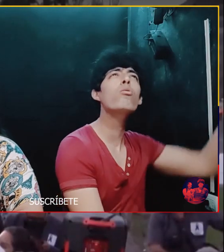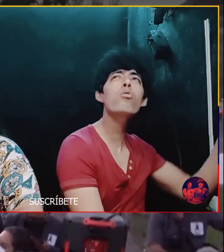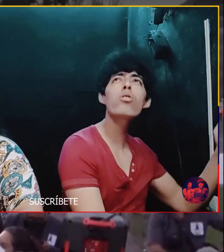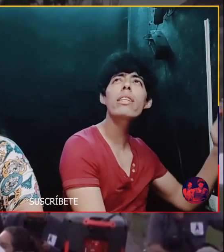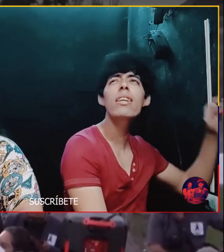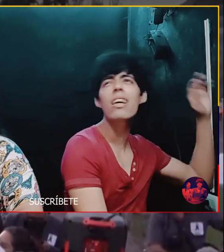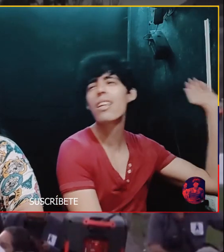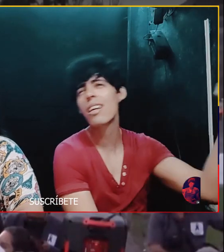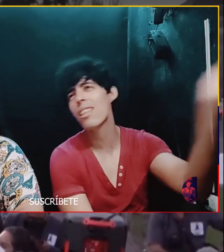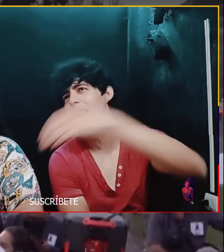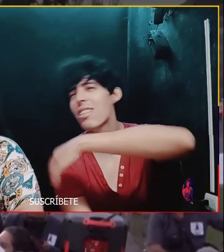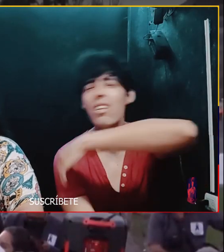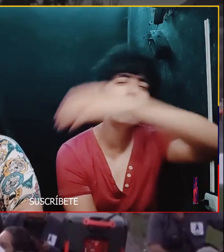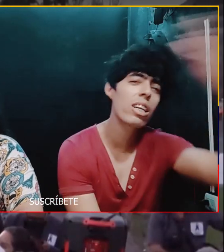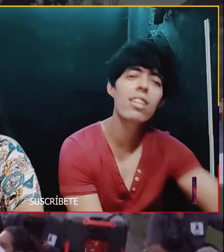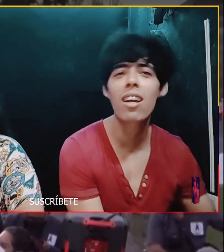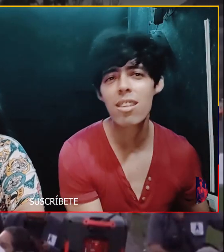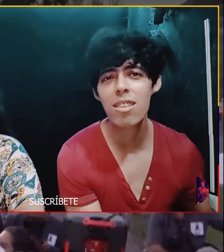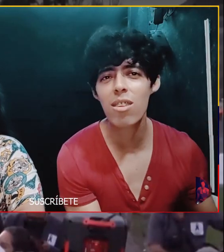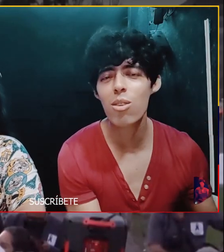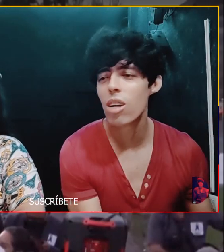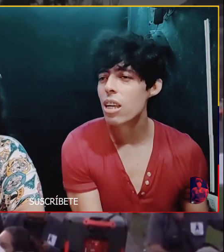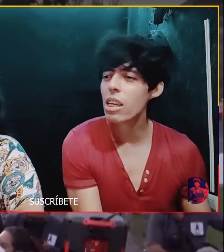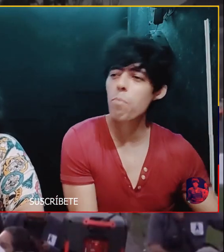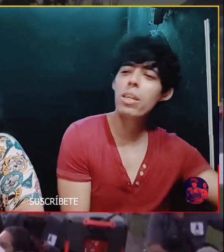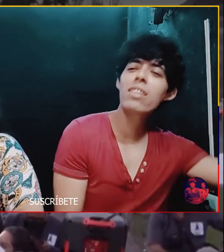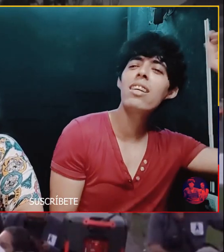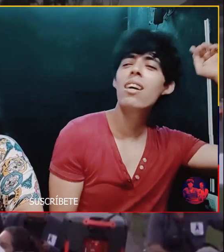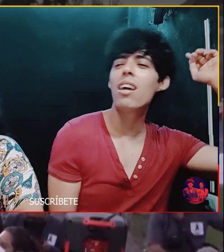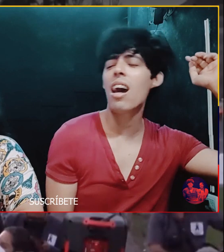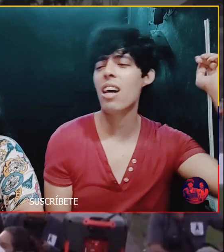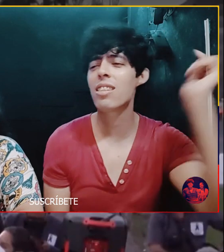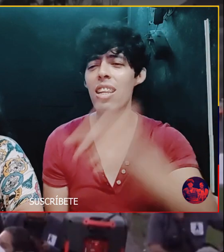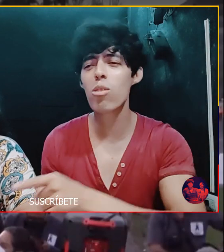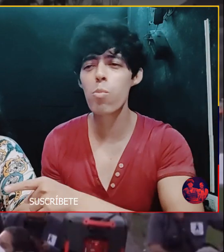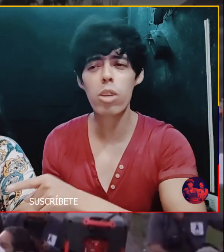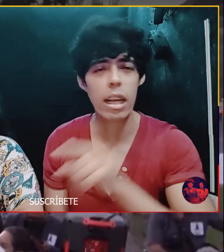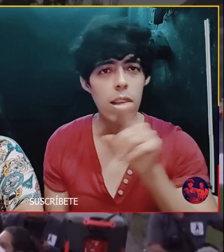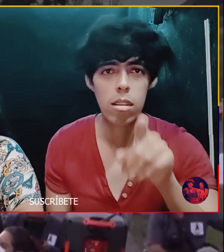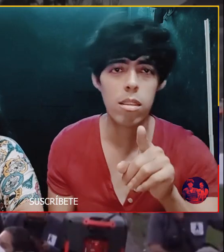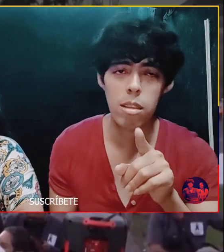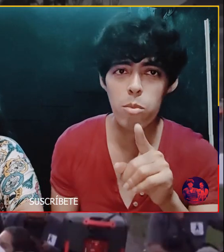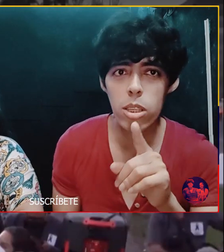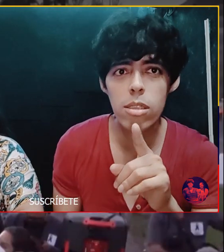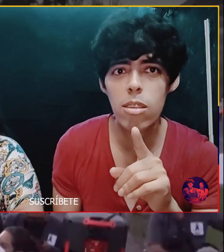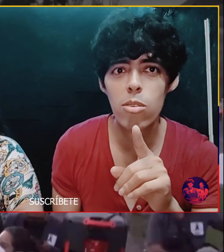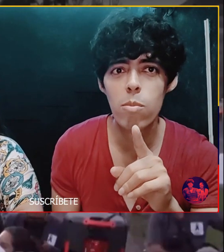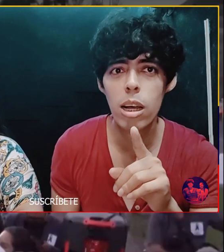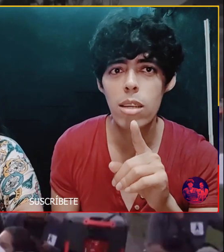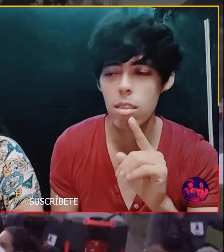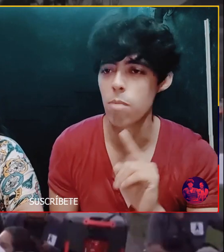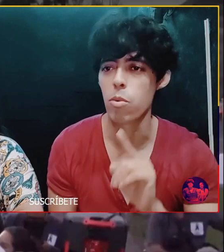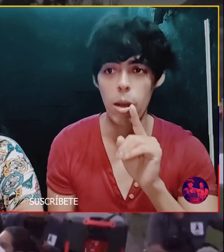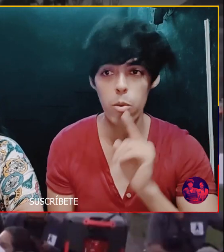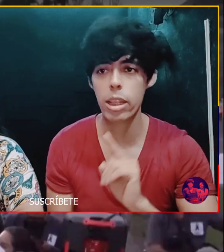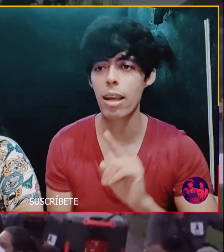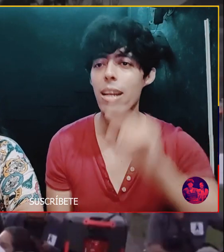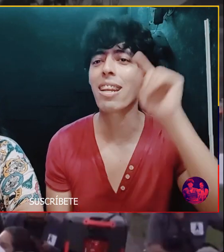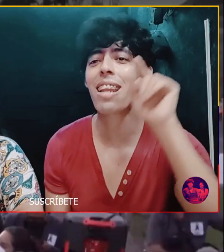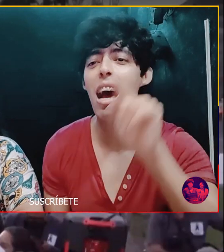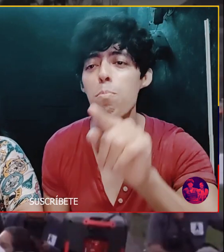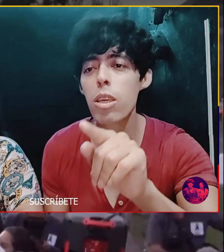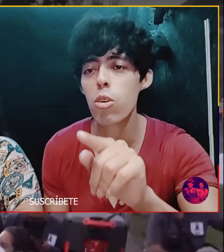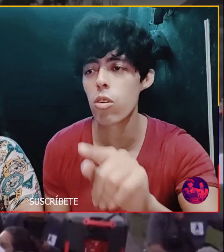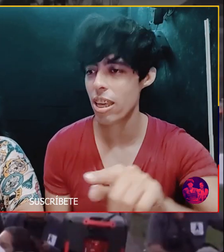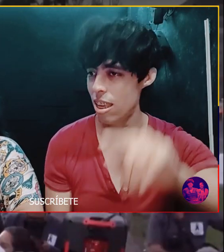todos los recursos Que tengan Dejen de hacer Lo que están haciendo Y empiecen a hacer esto Porque le estamos diciendo Nomás Así Por la